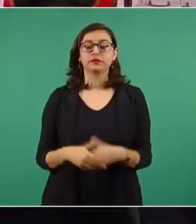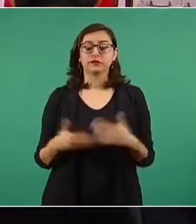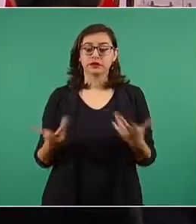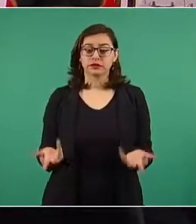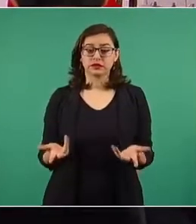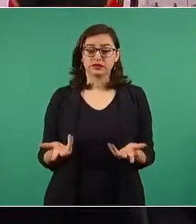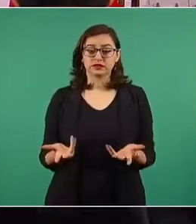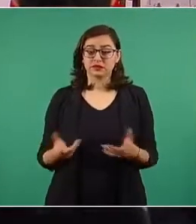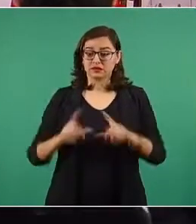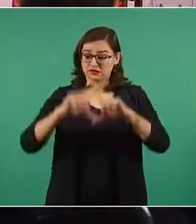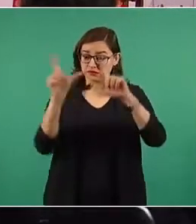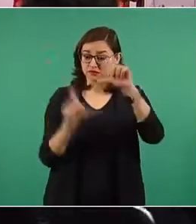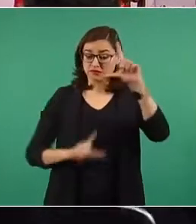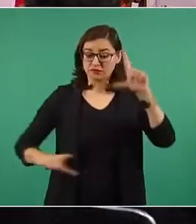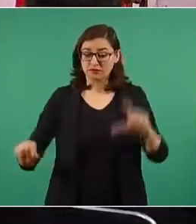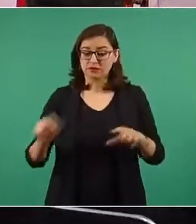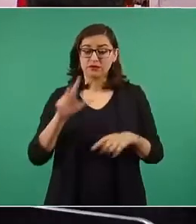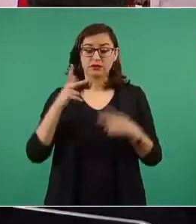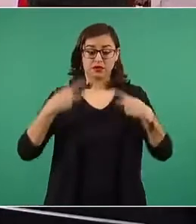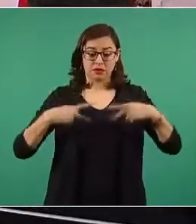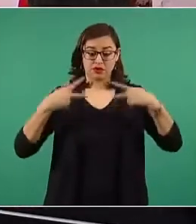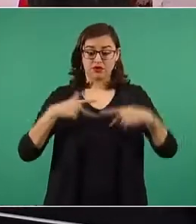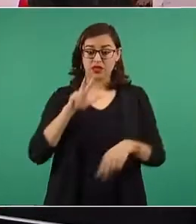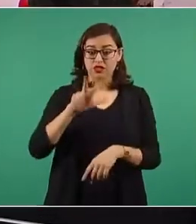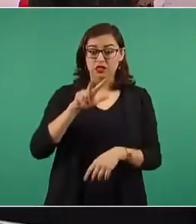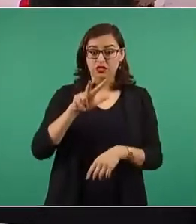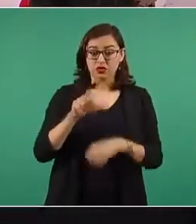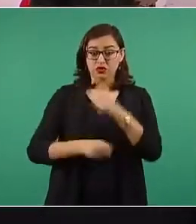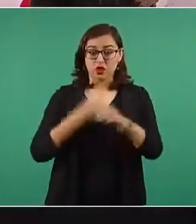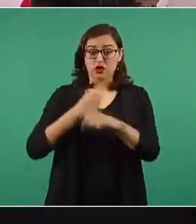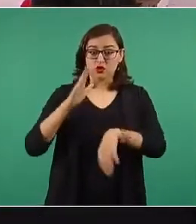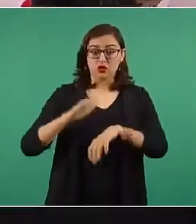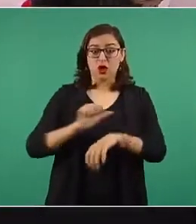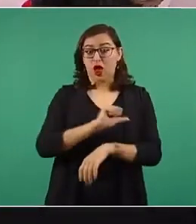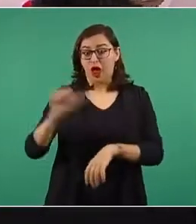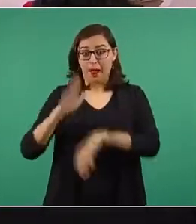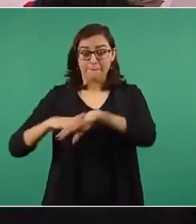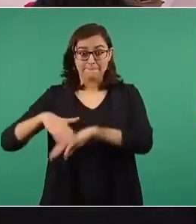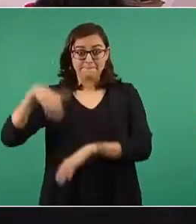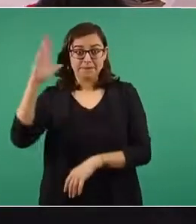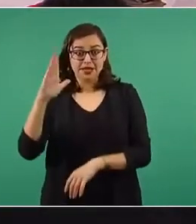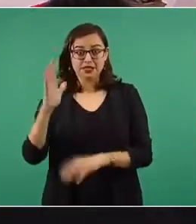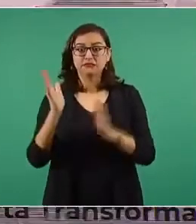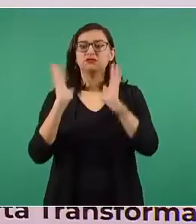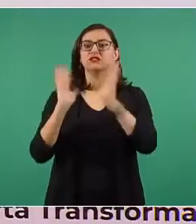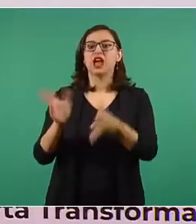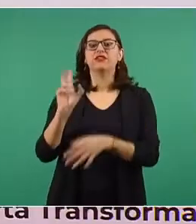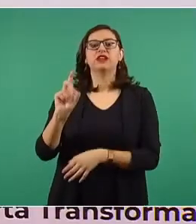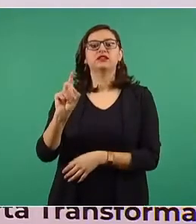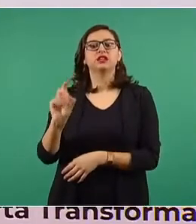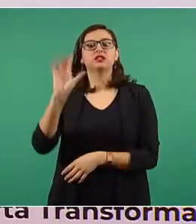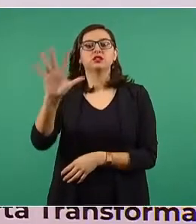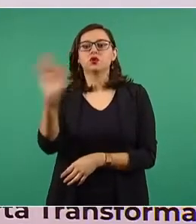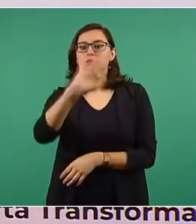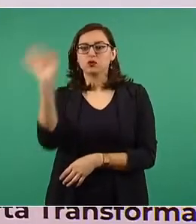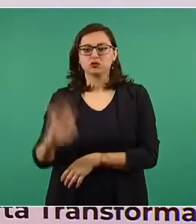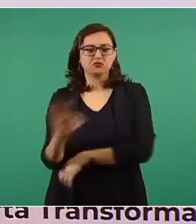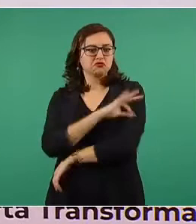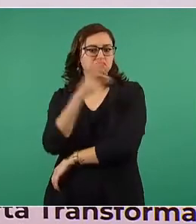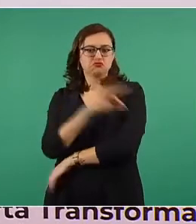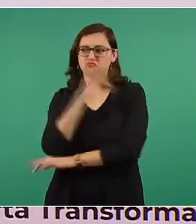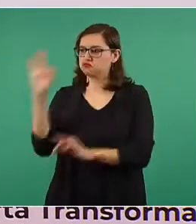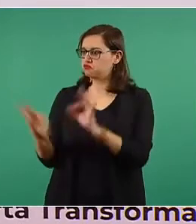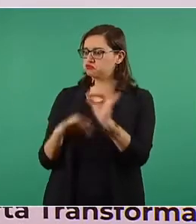por ciento de toda la población mayor de 18 años vacunada. Ya concluimos esta importante